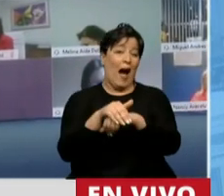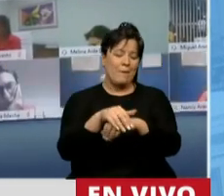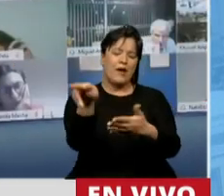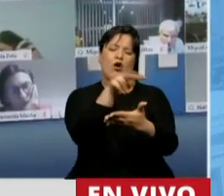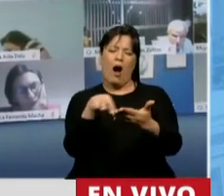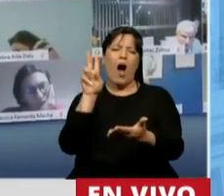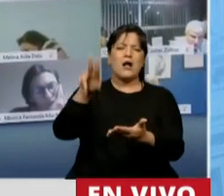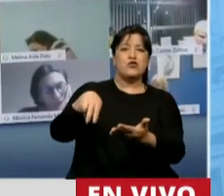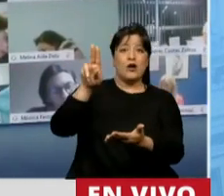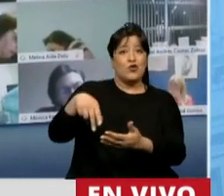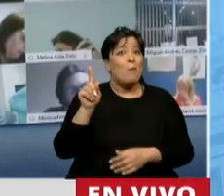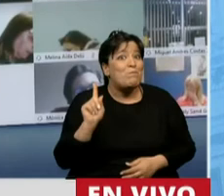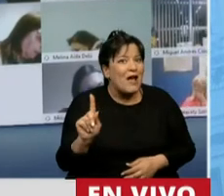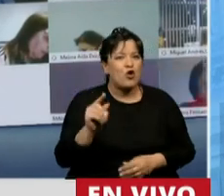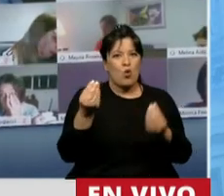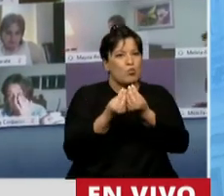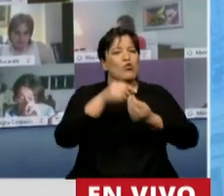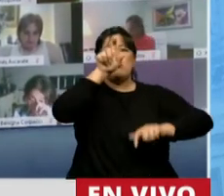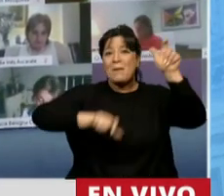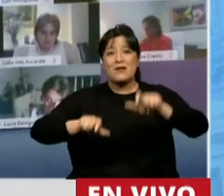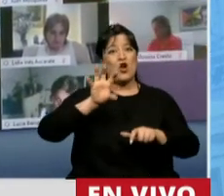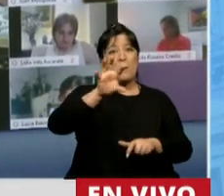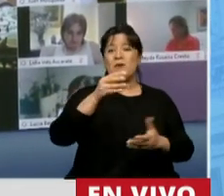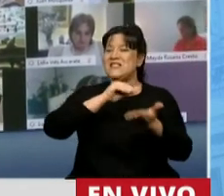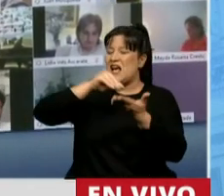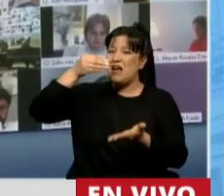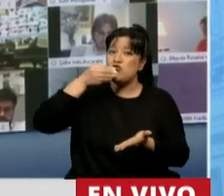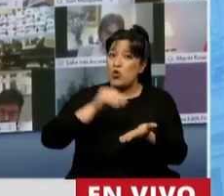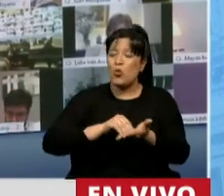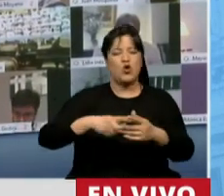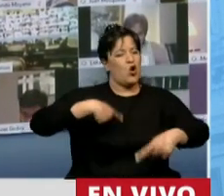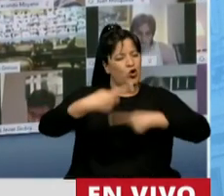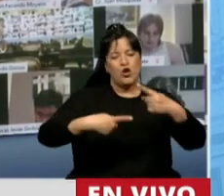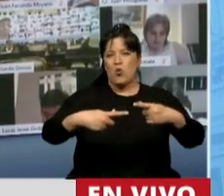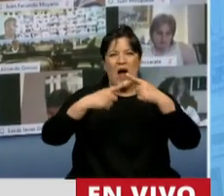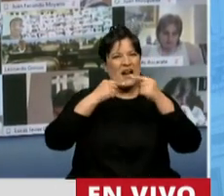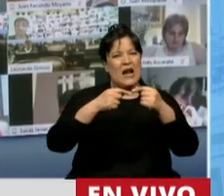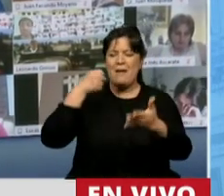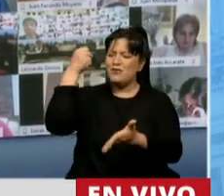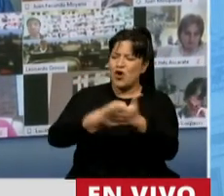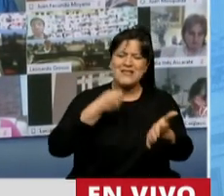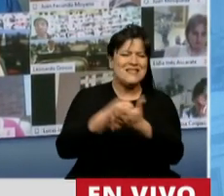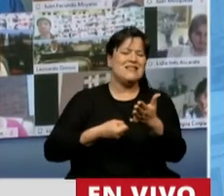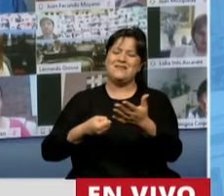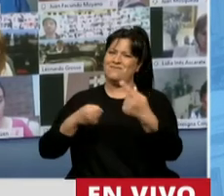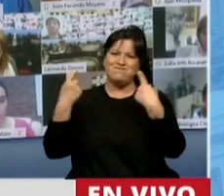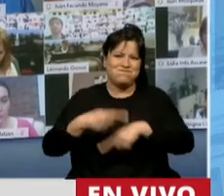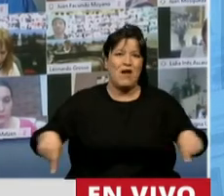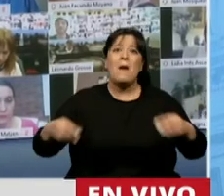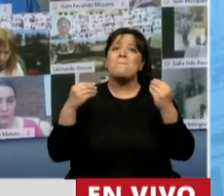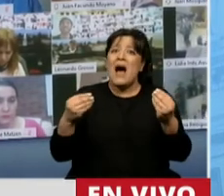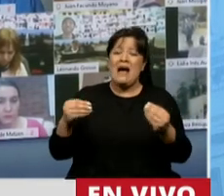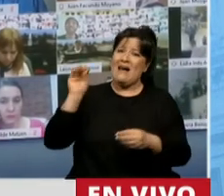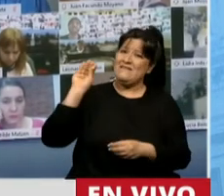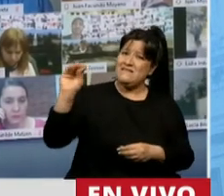somos muchos los chubutenses que vamos a seguir reclamando, insistiendo y peleando porque el gobierno nacional intervenga